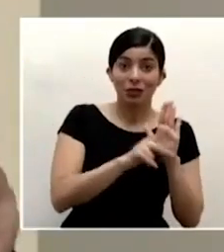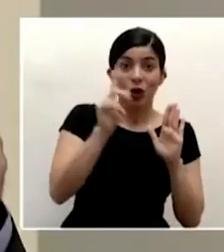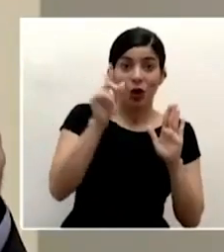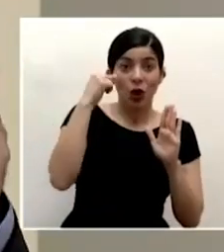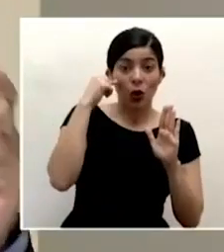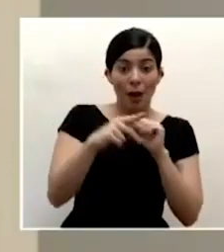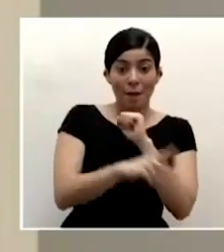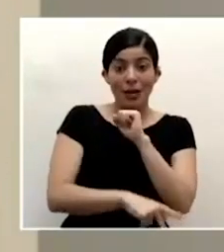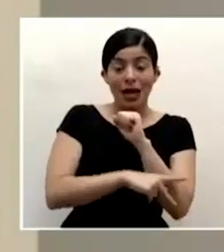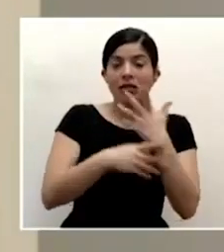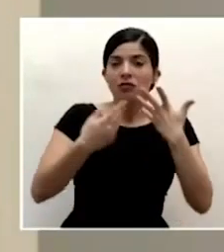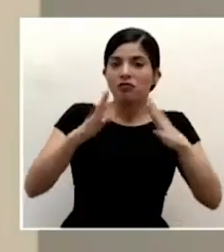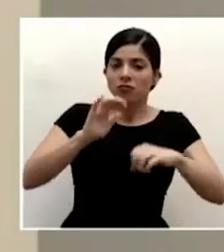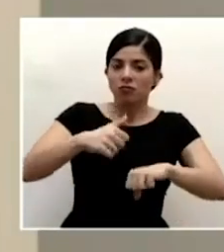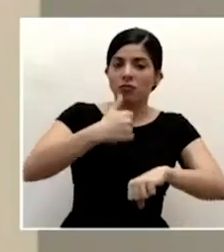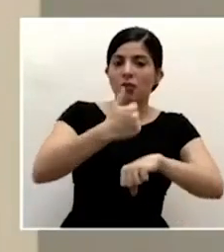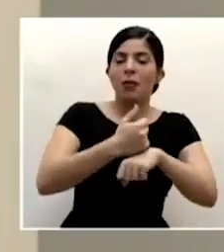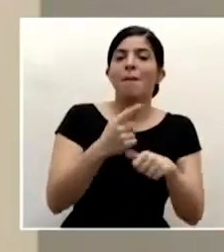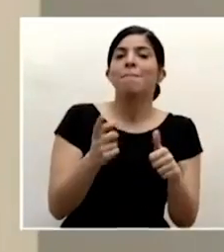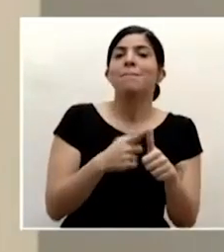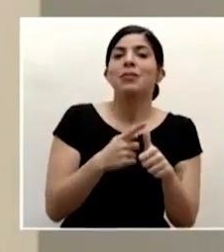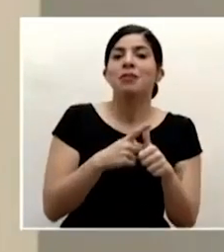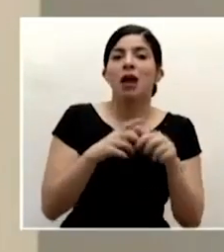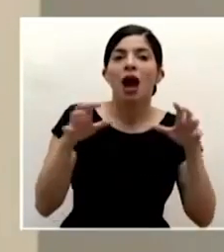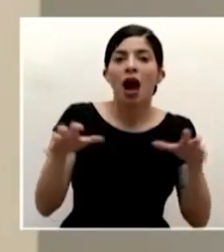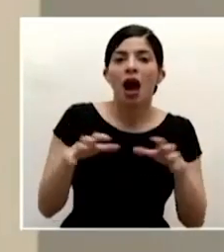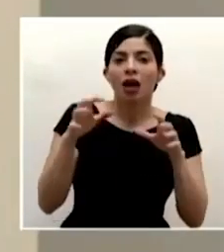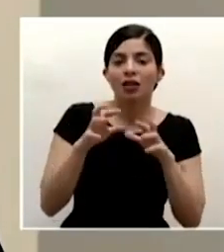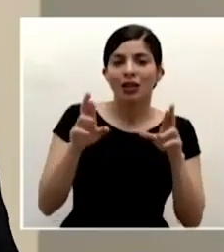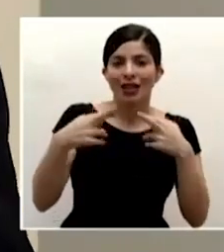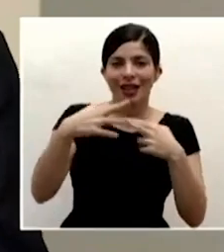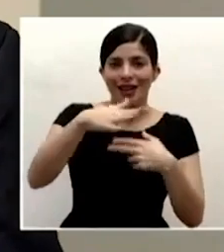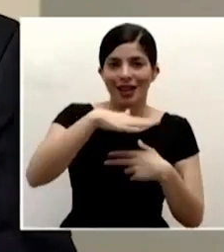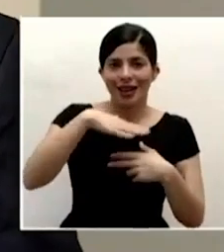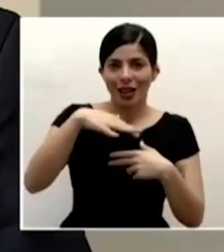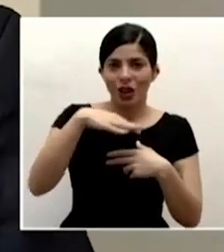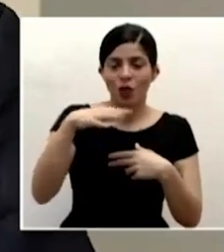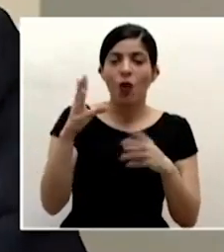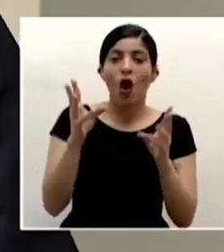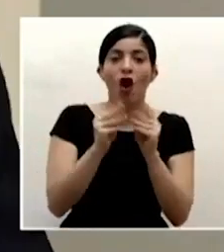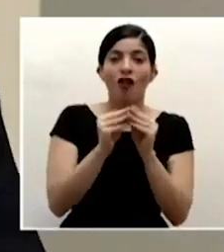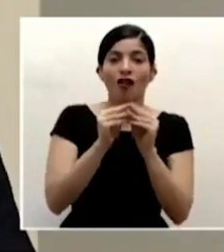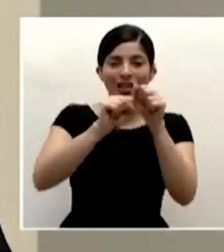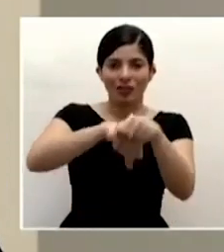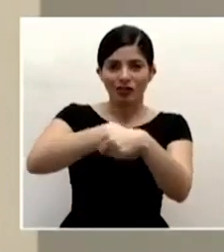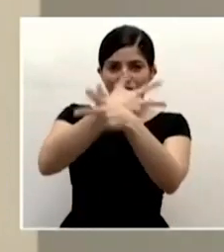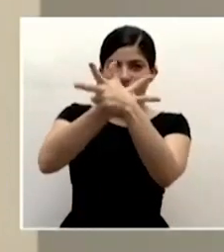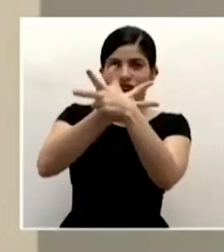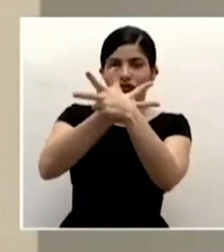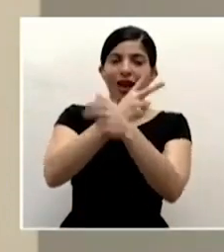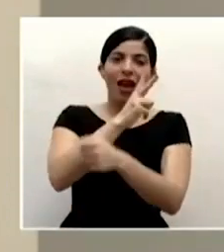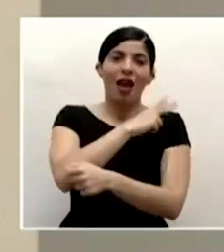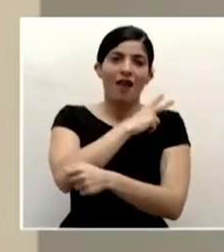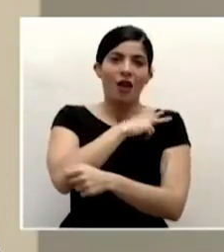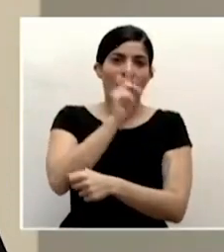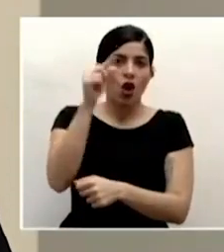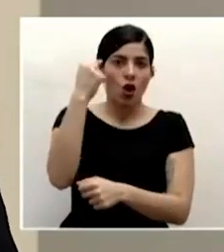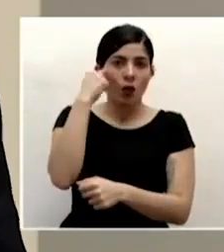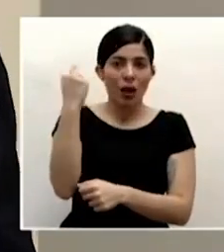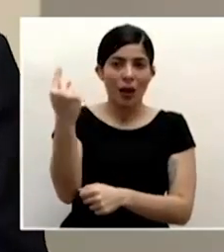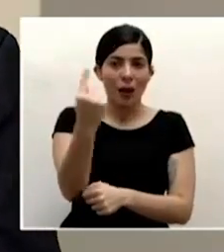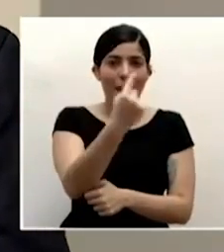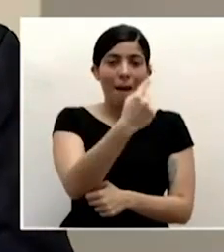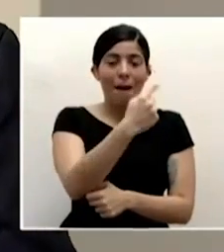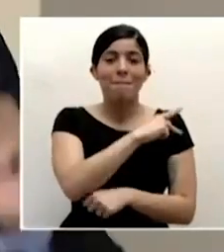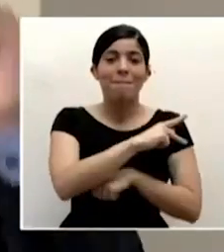una primera reacción regional una conferencia virtual de los jefes de gobierno de los países